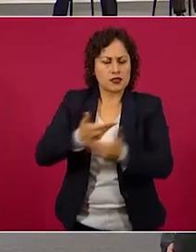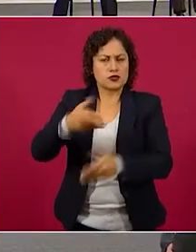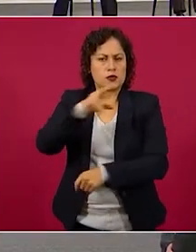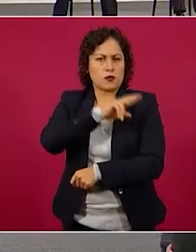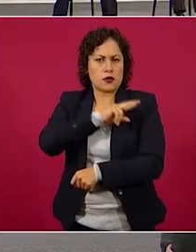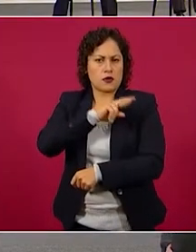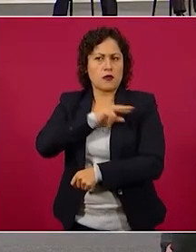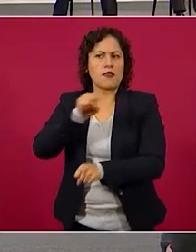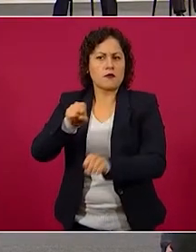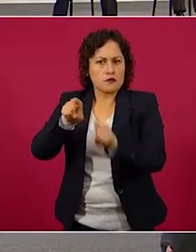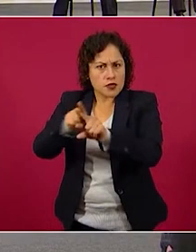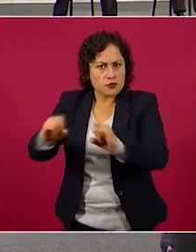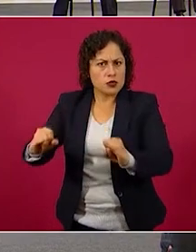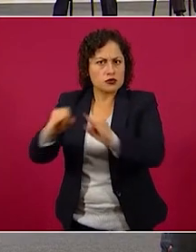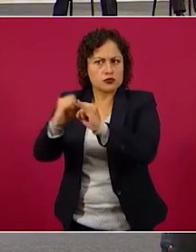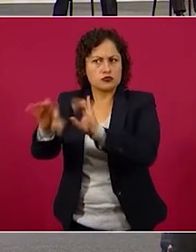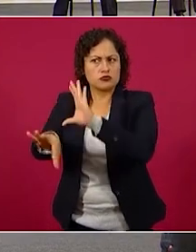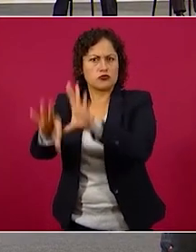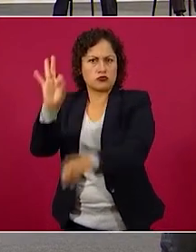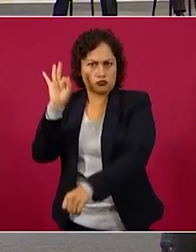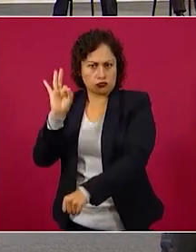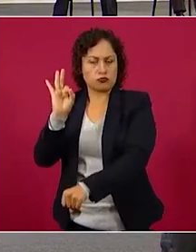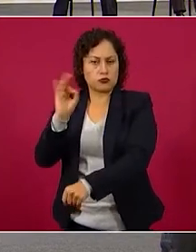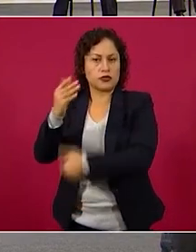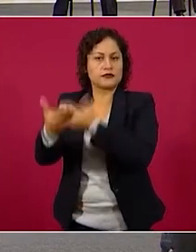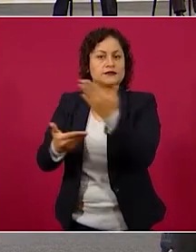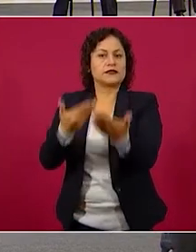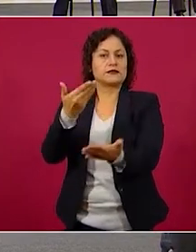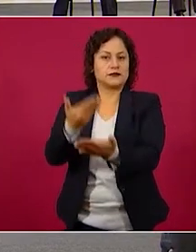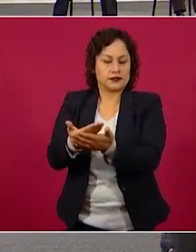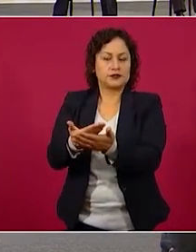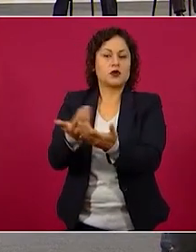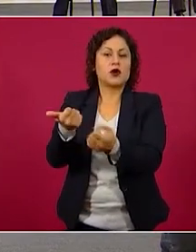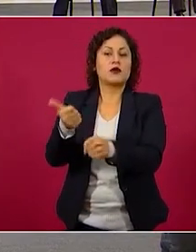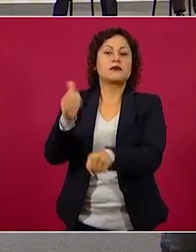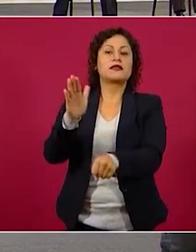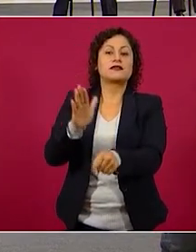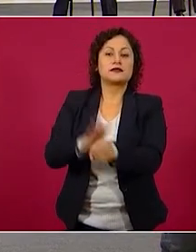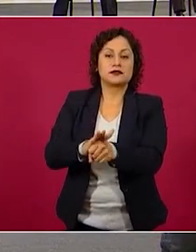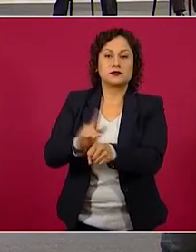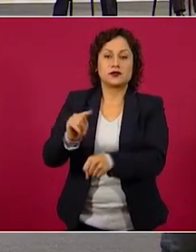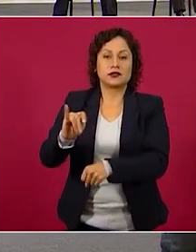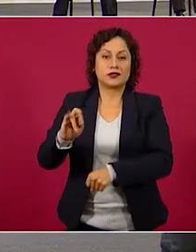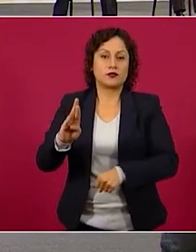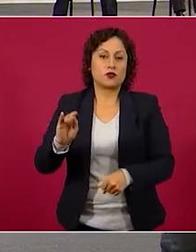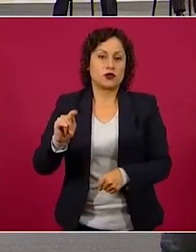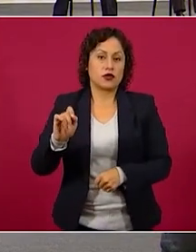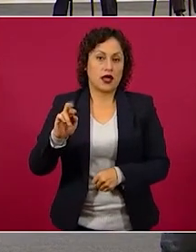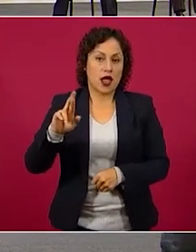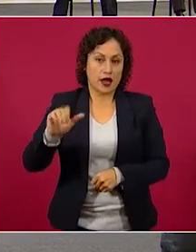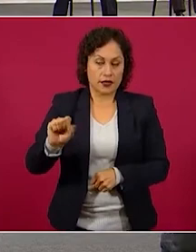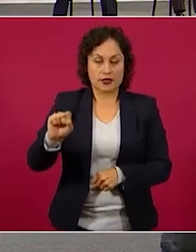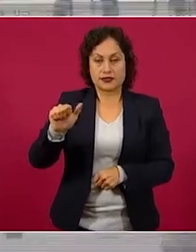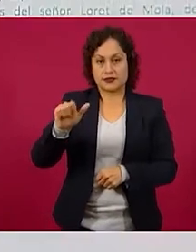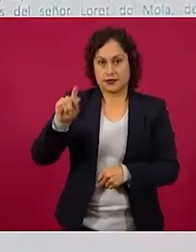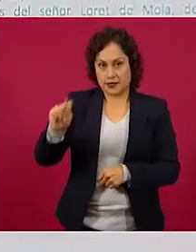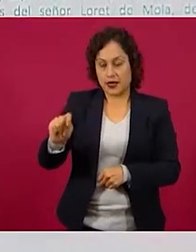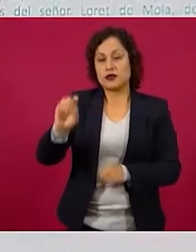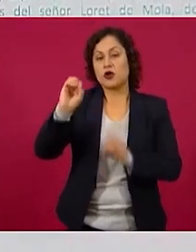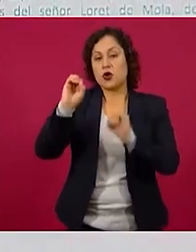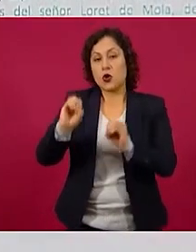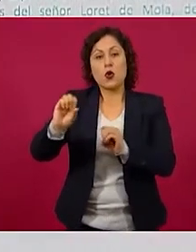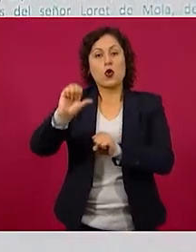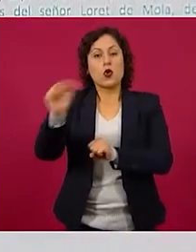en el servicio de administración tributaria o en la unidad de inteligencia